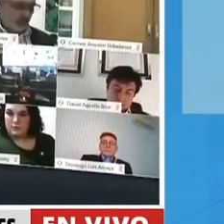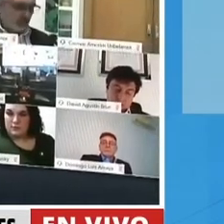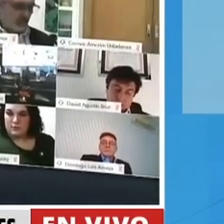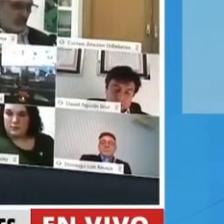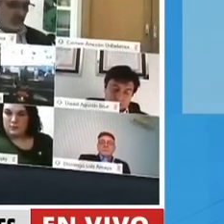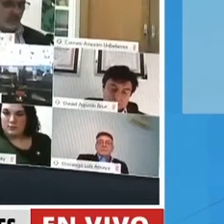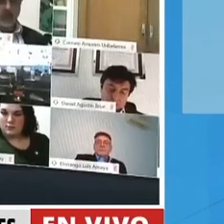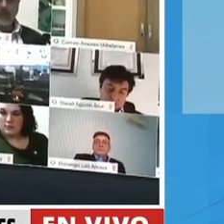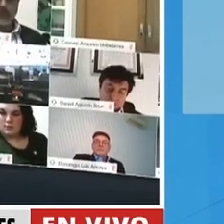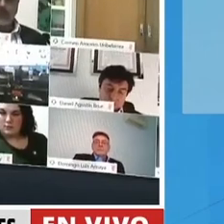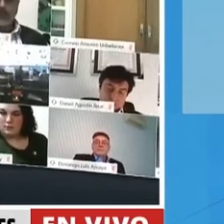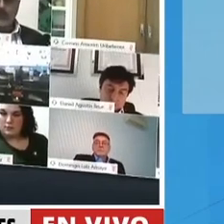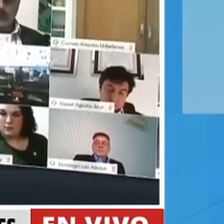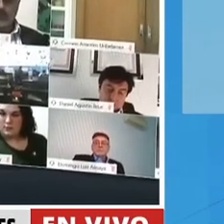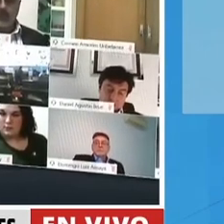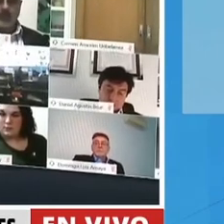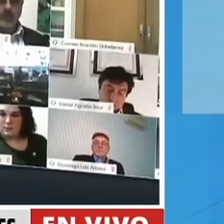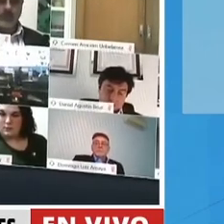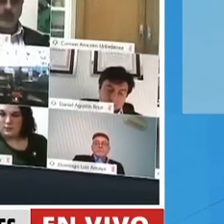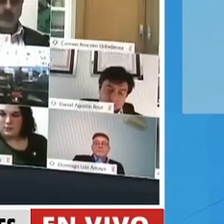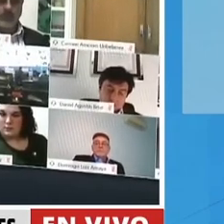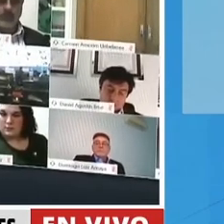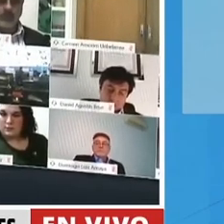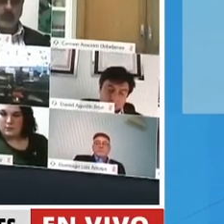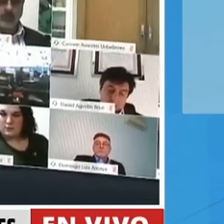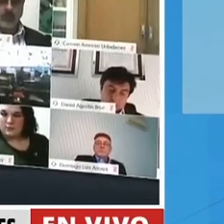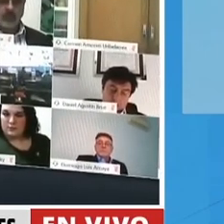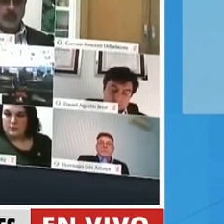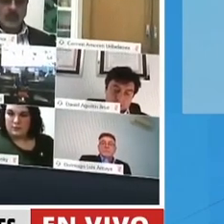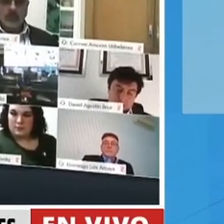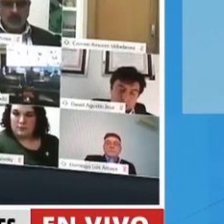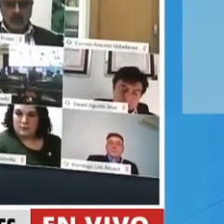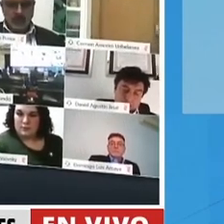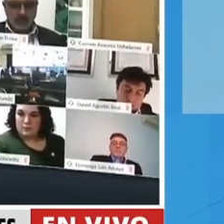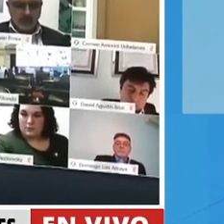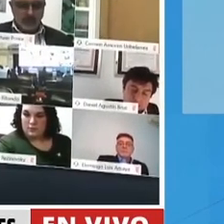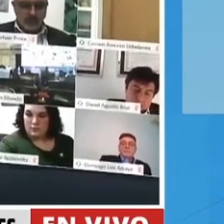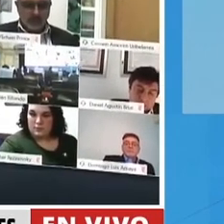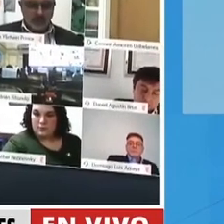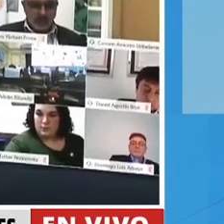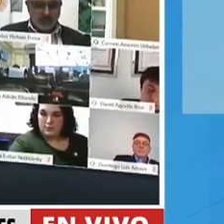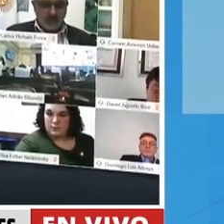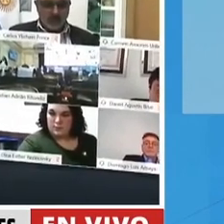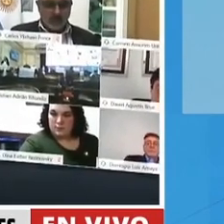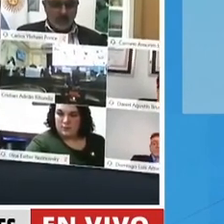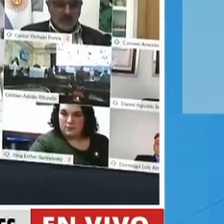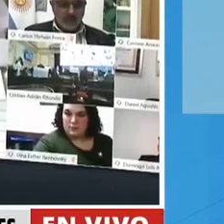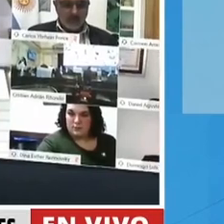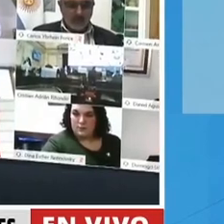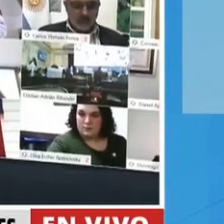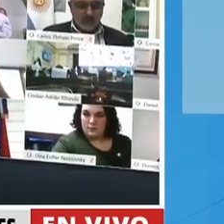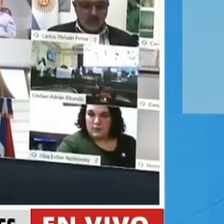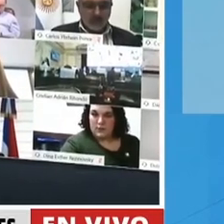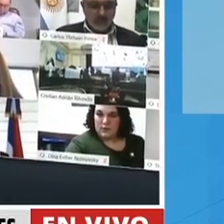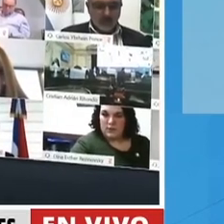sigan rebajando los salarios sin ningún tipo de control y lo vemos todos los días en los conflictos, en